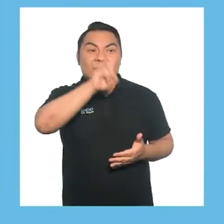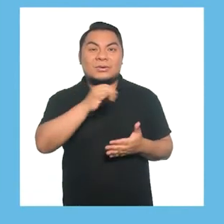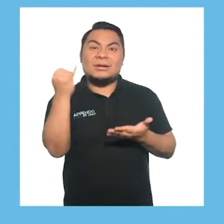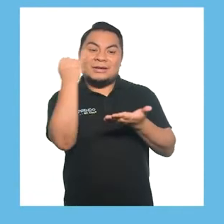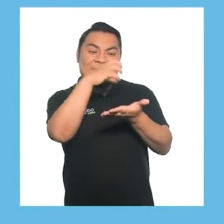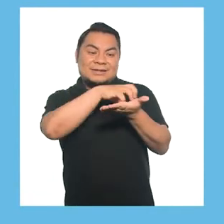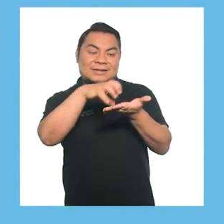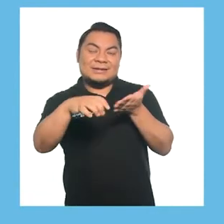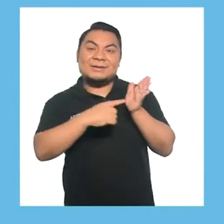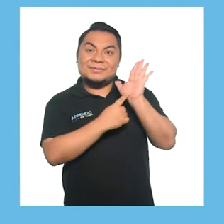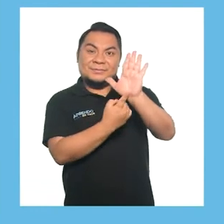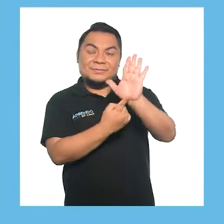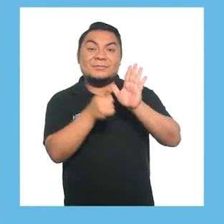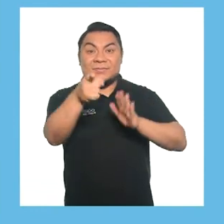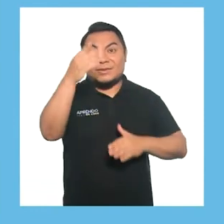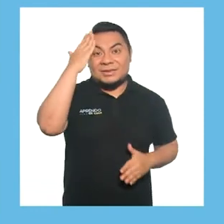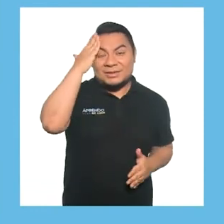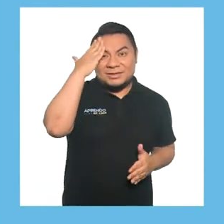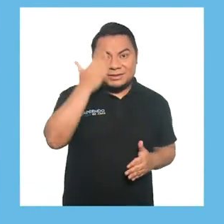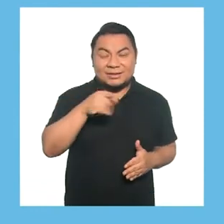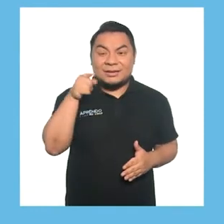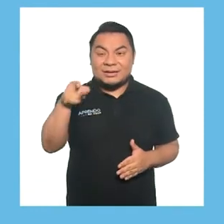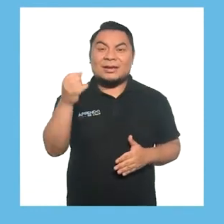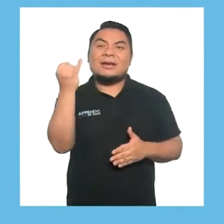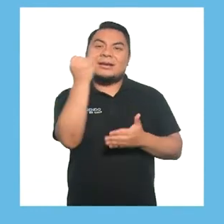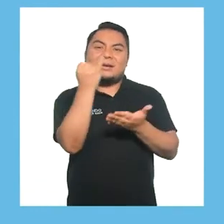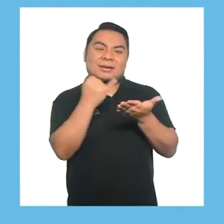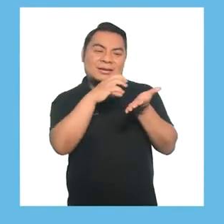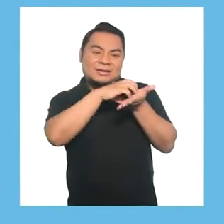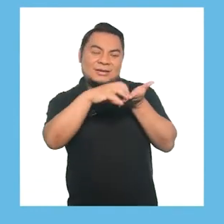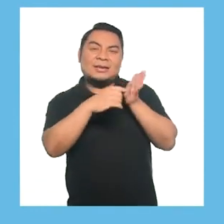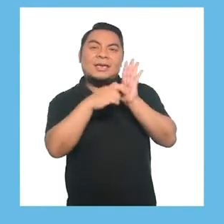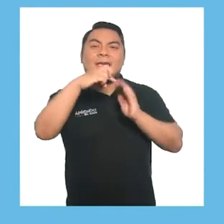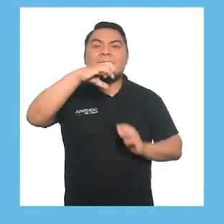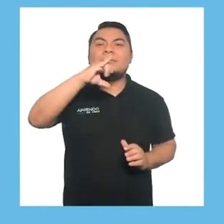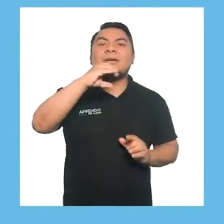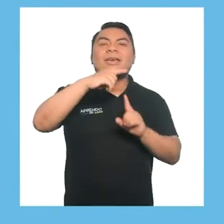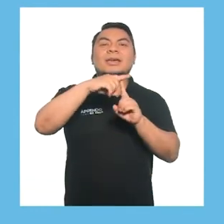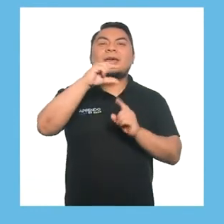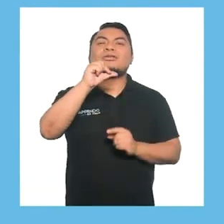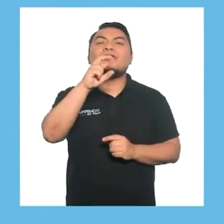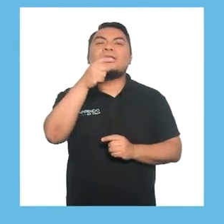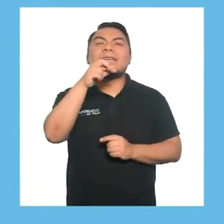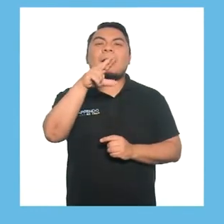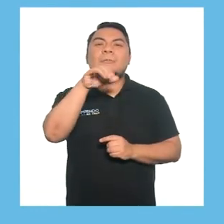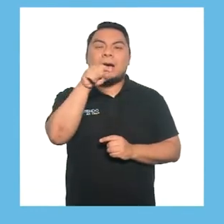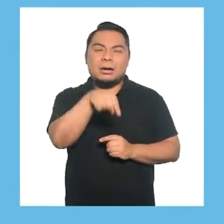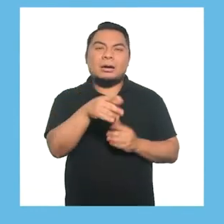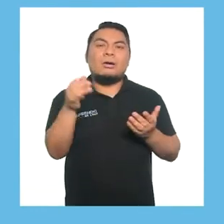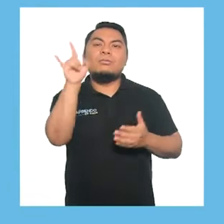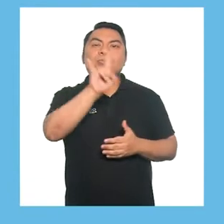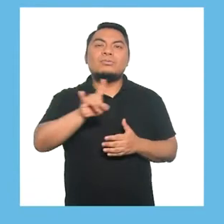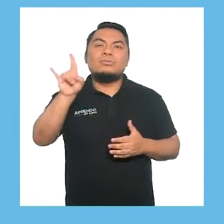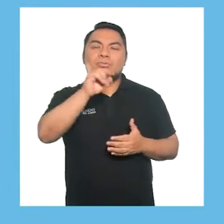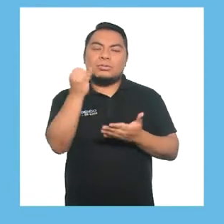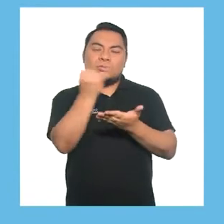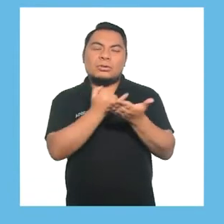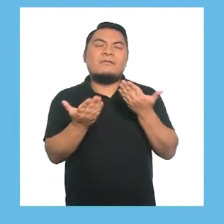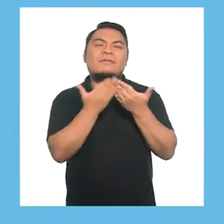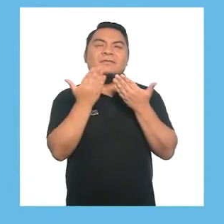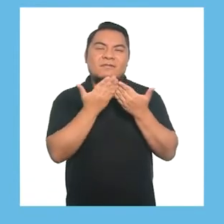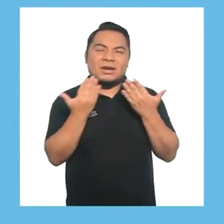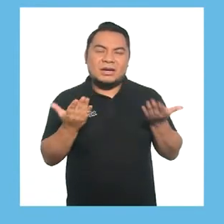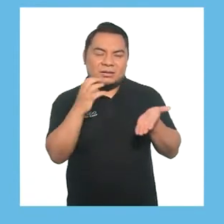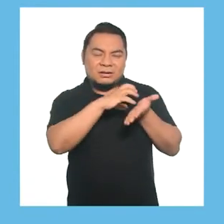Usar los Pictogramas. Como ya saben, los pictogramas son dibujos sencillos que usan los estudiantes